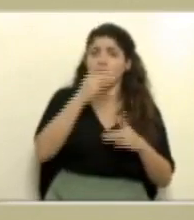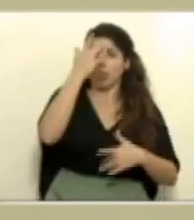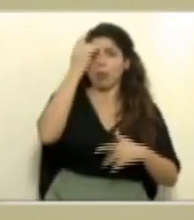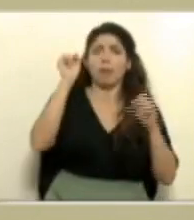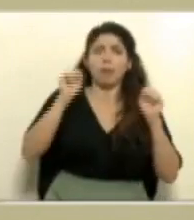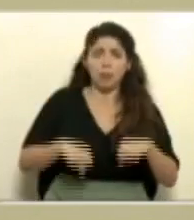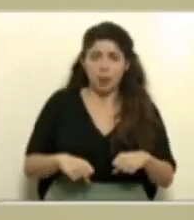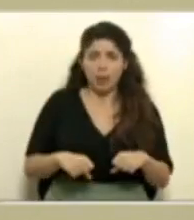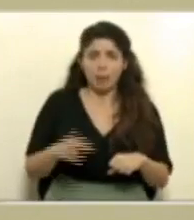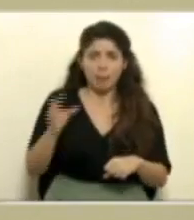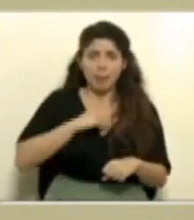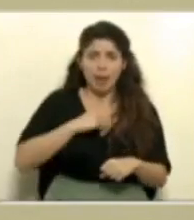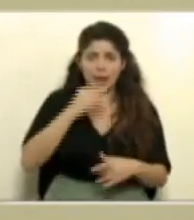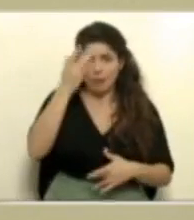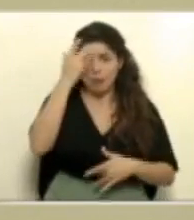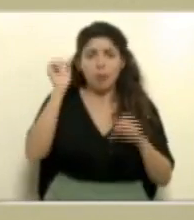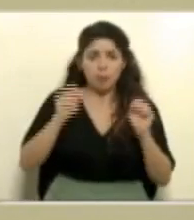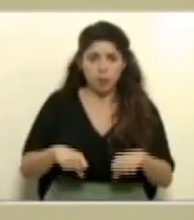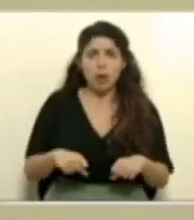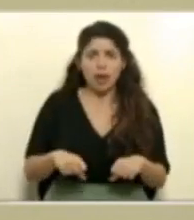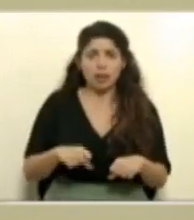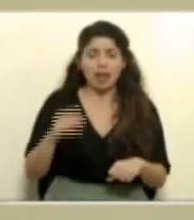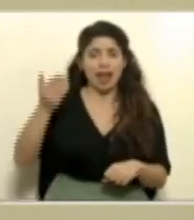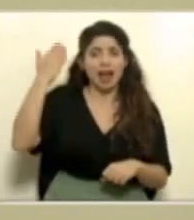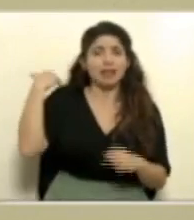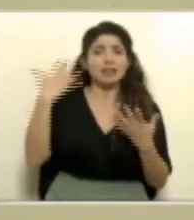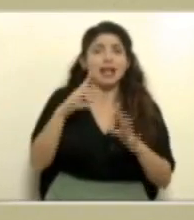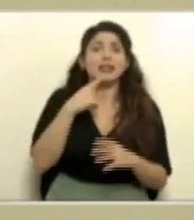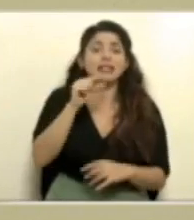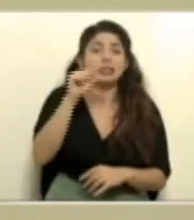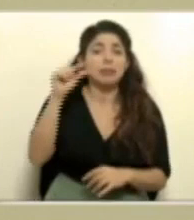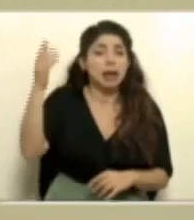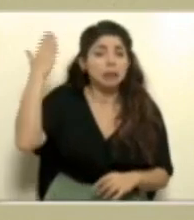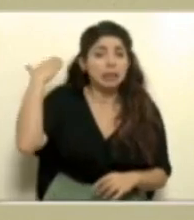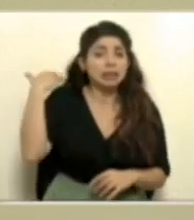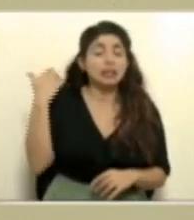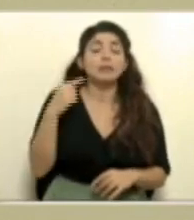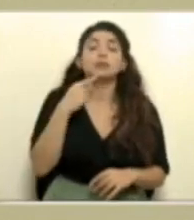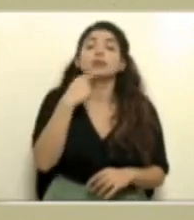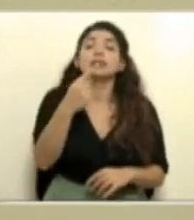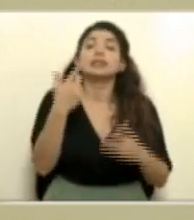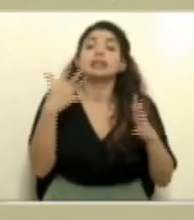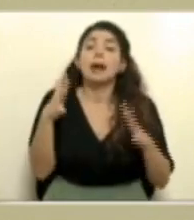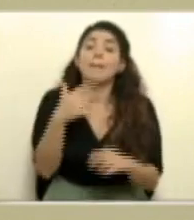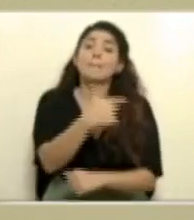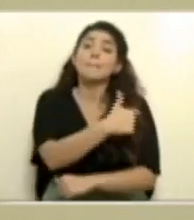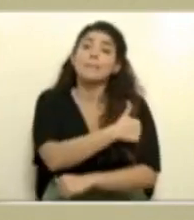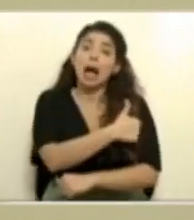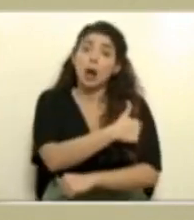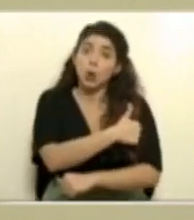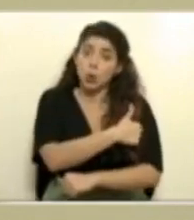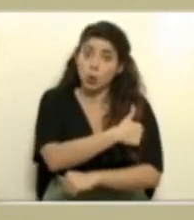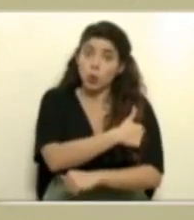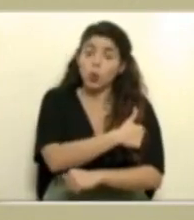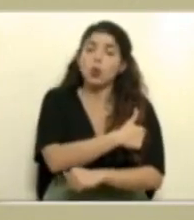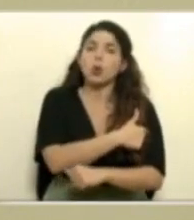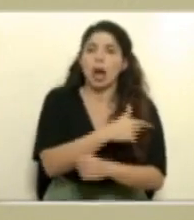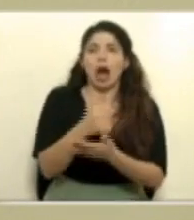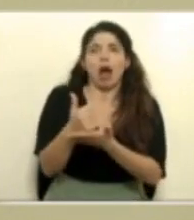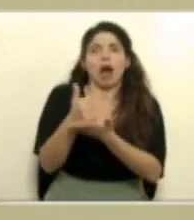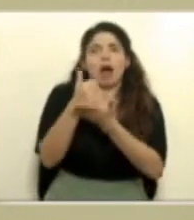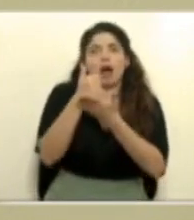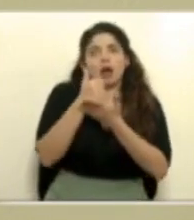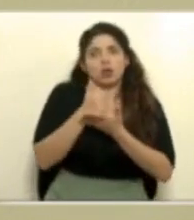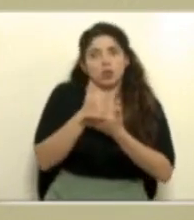Sin embargo, lo que sí hemos venido diciendo en días anteriores, en semanas anteriores, es que la vacunación sigue disminuyendo